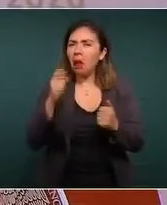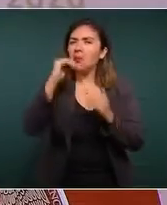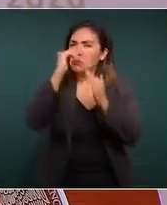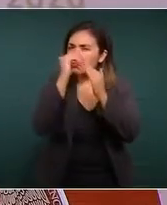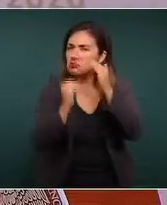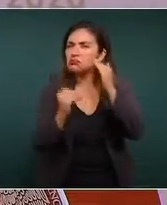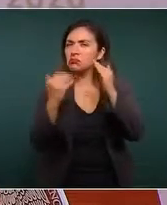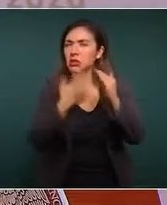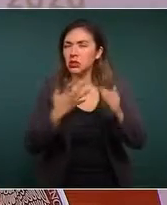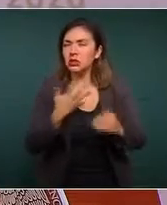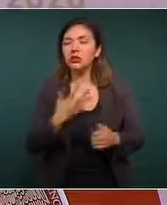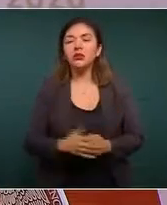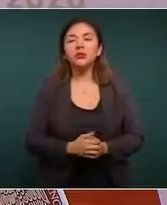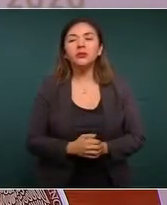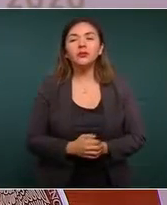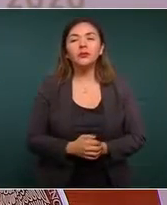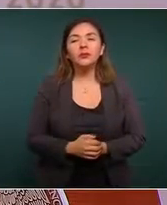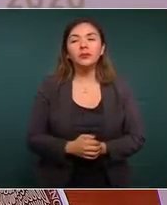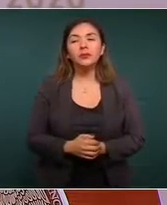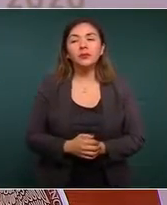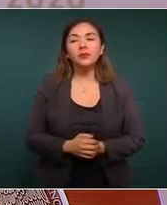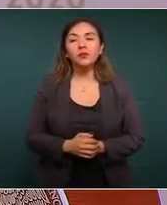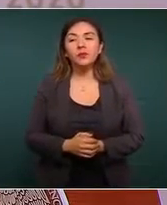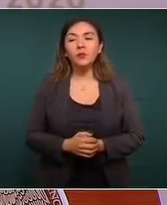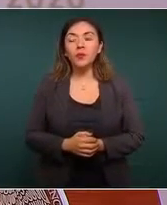la baja. La que sigue, por favor.